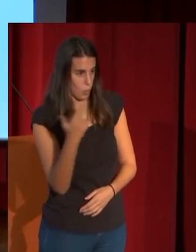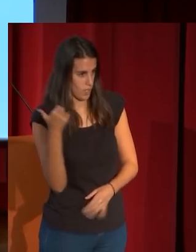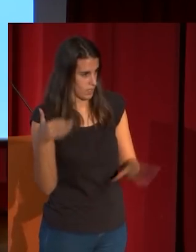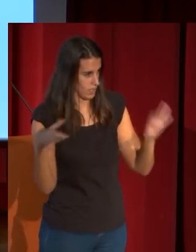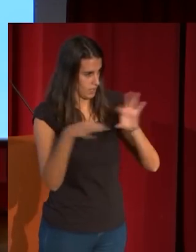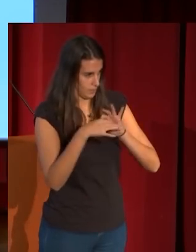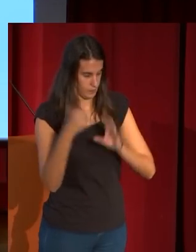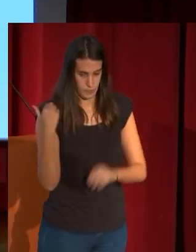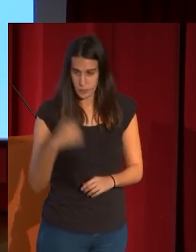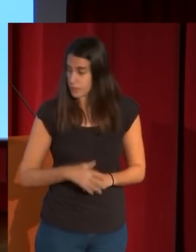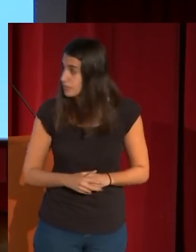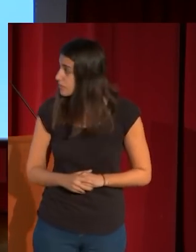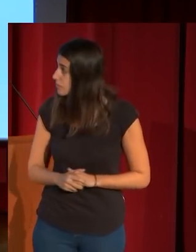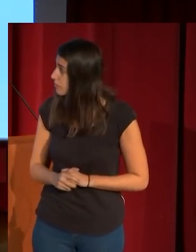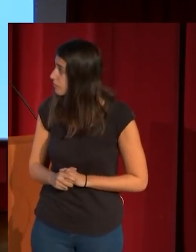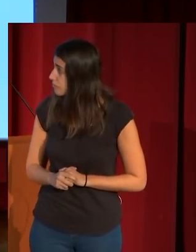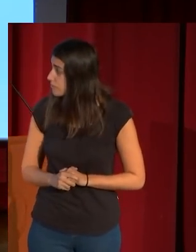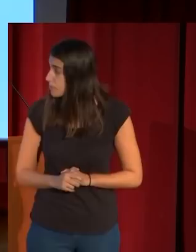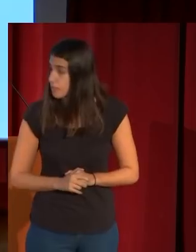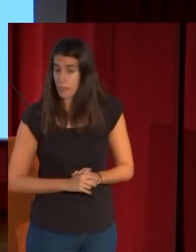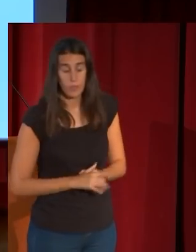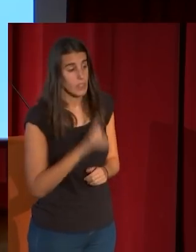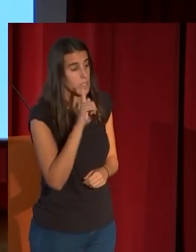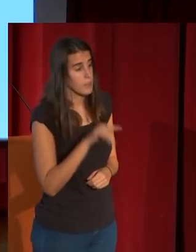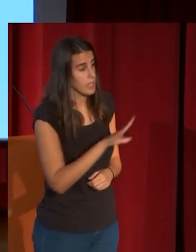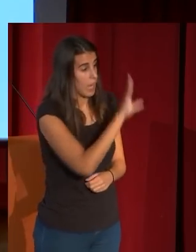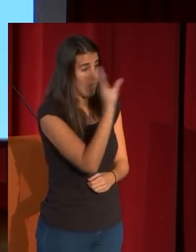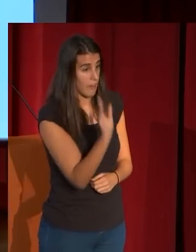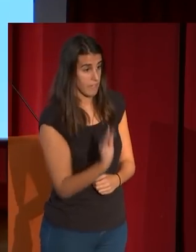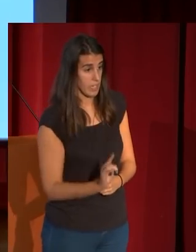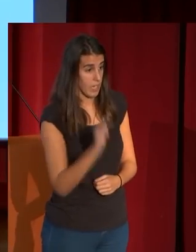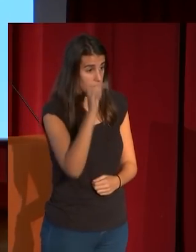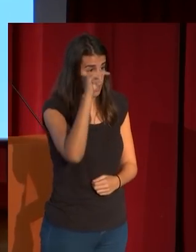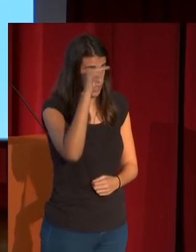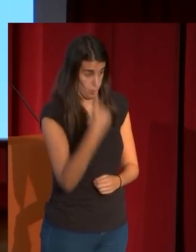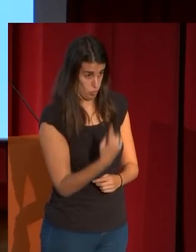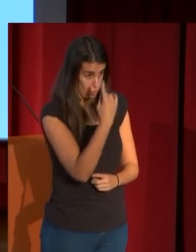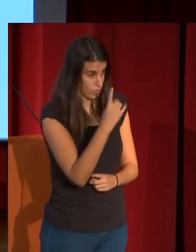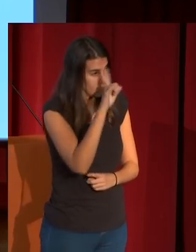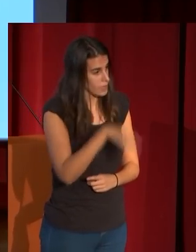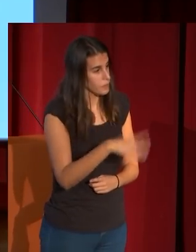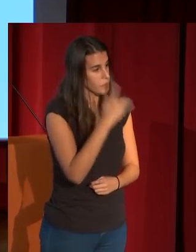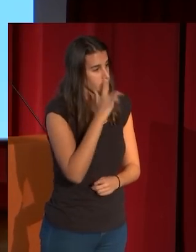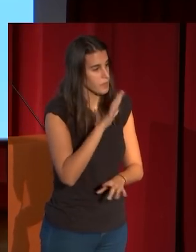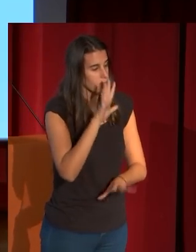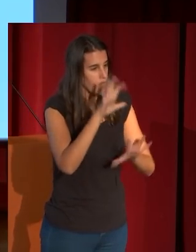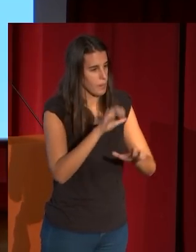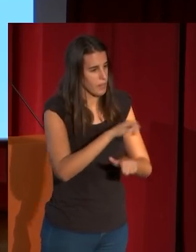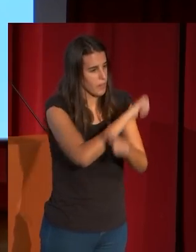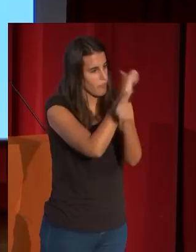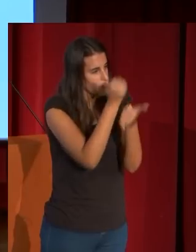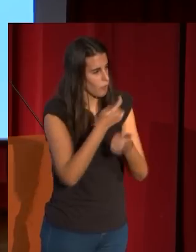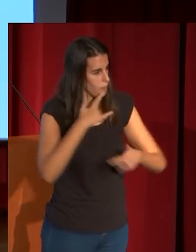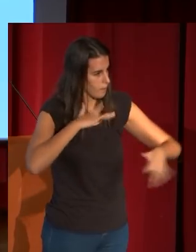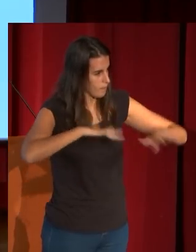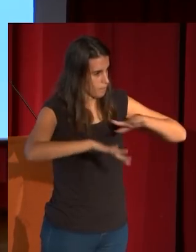Society. O otra cosa que aprende en el norte de África, que es una composición geométrica dinamizada